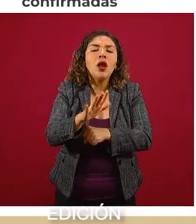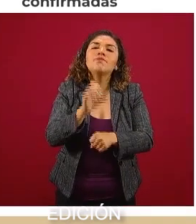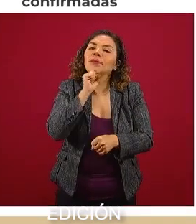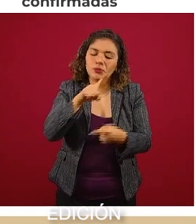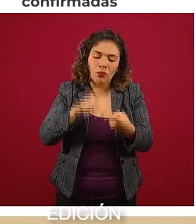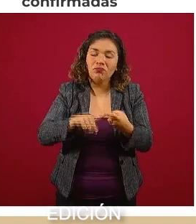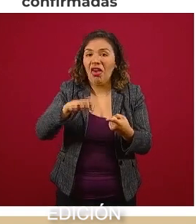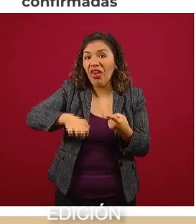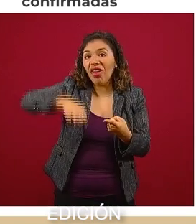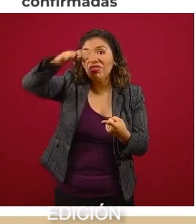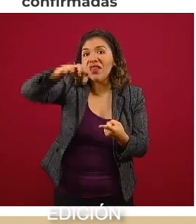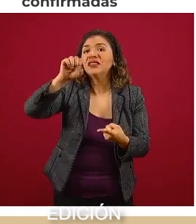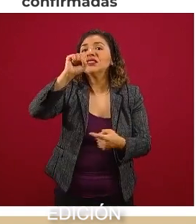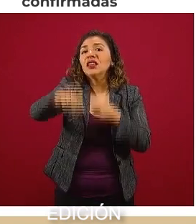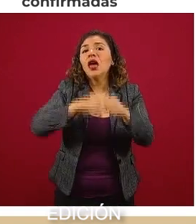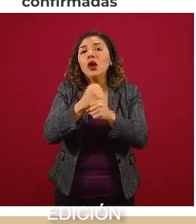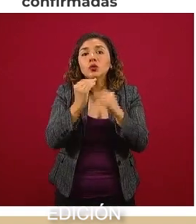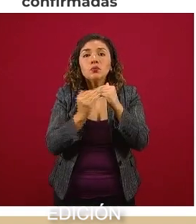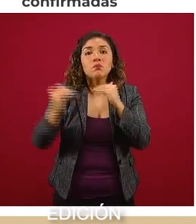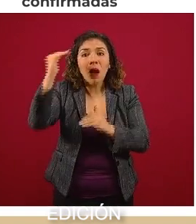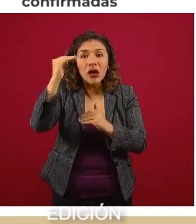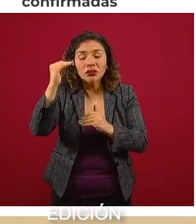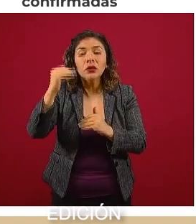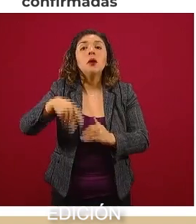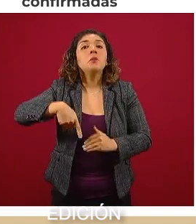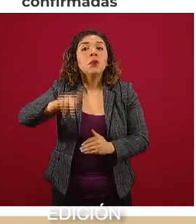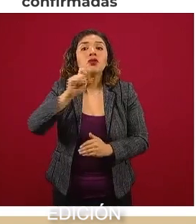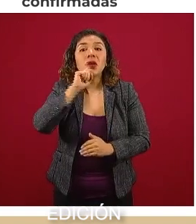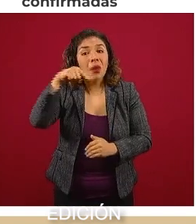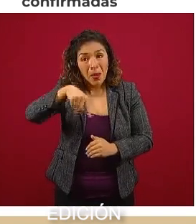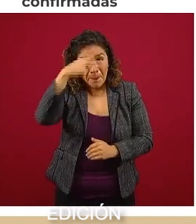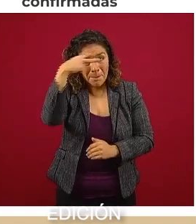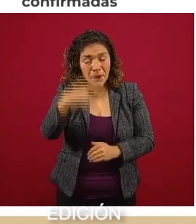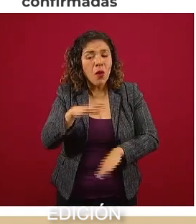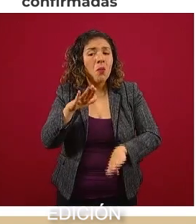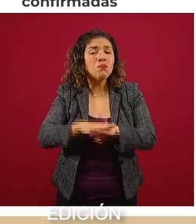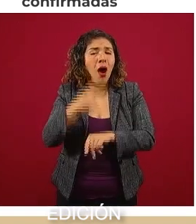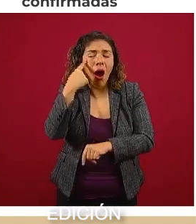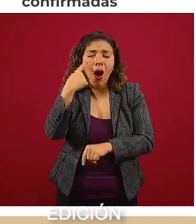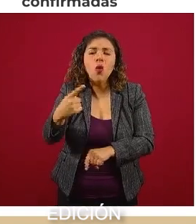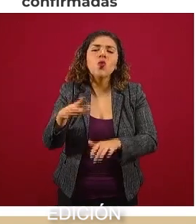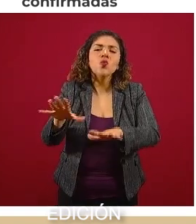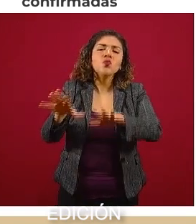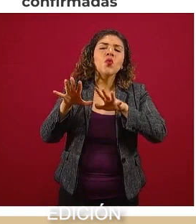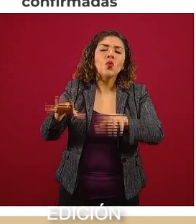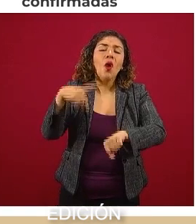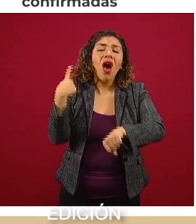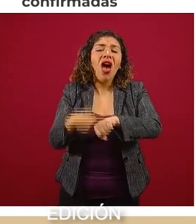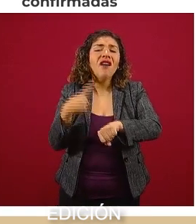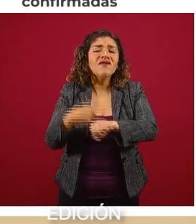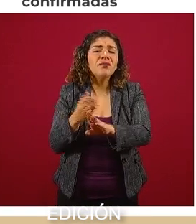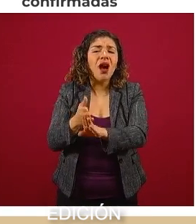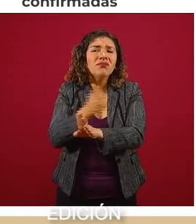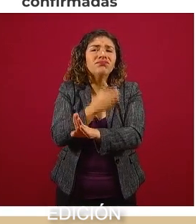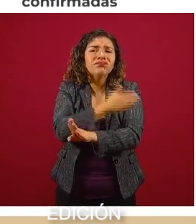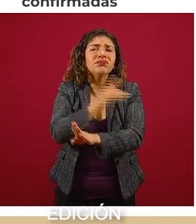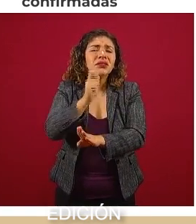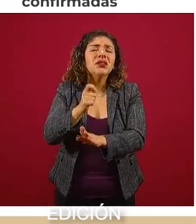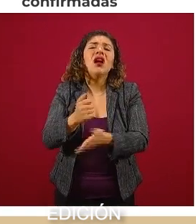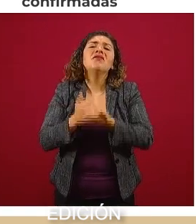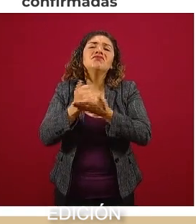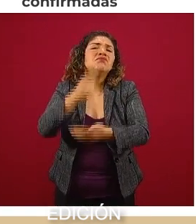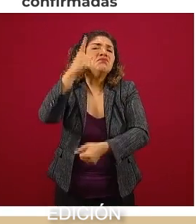misma, mayor de 60 años, pero en el caso mexicano es muy notorio que las enfermedades crónicas son el